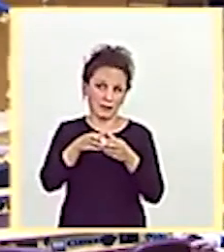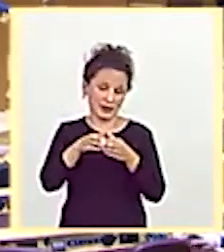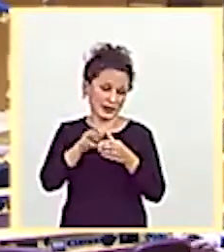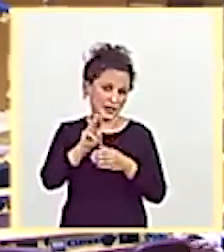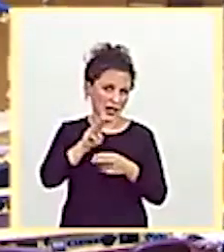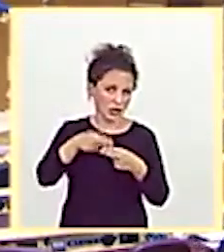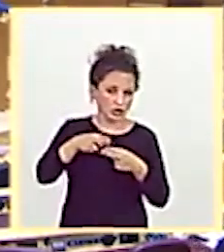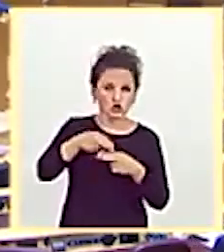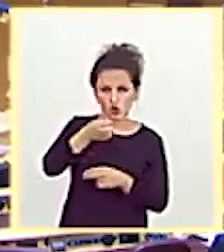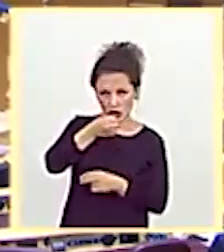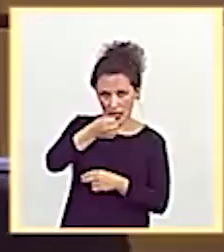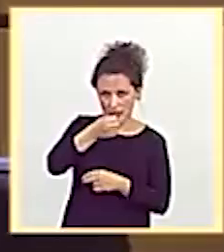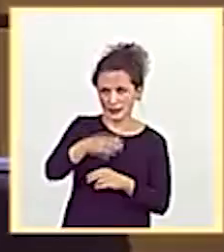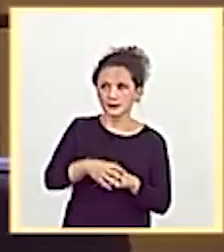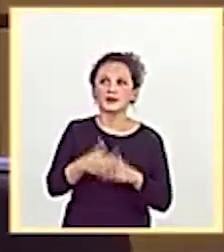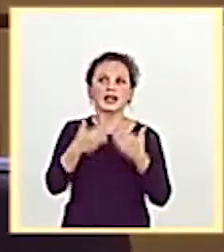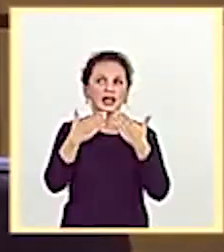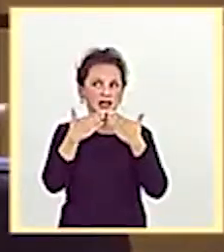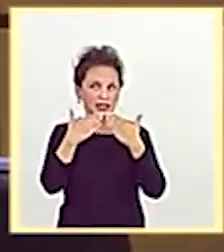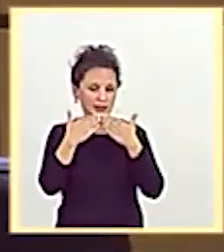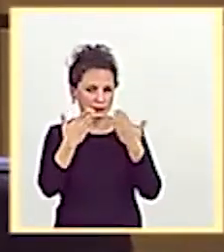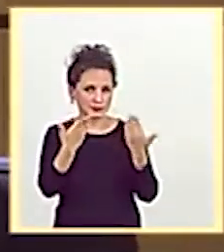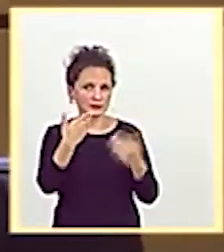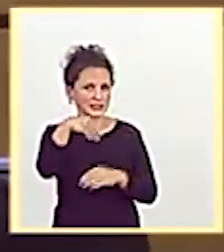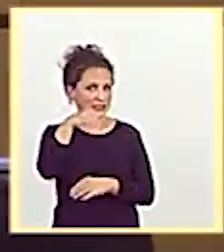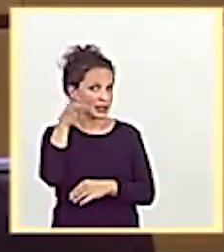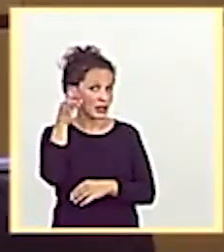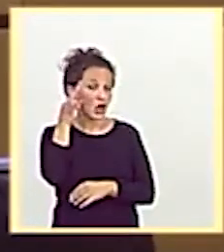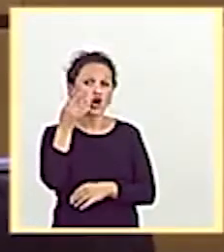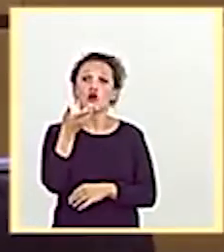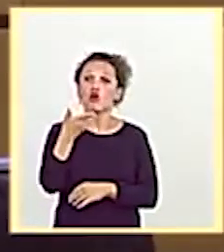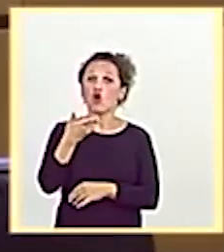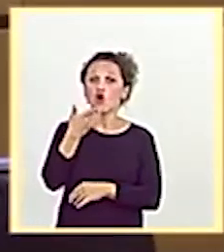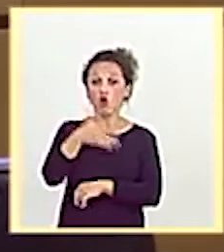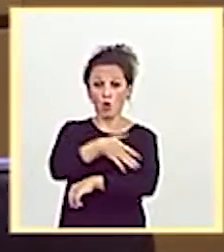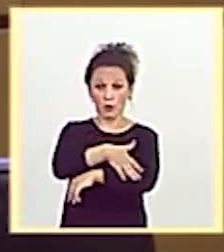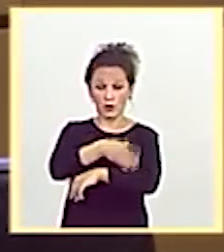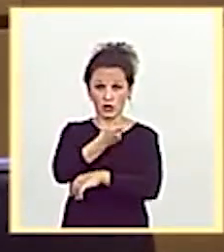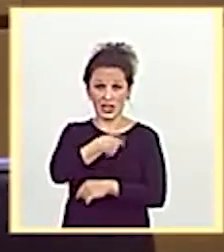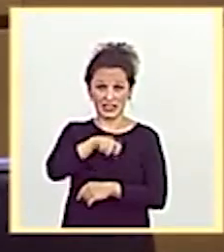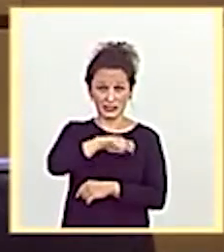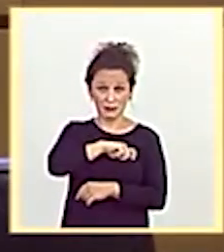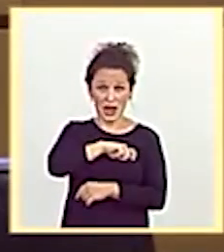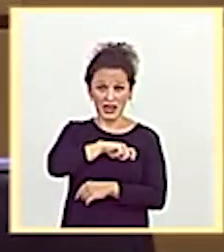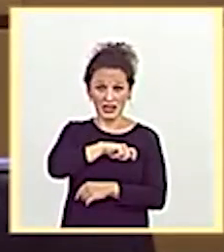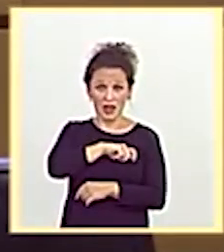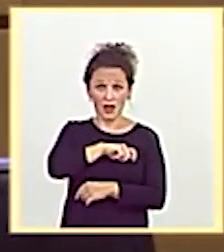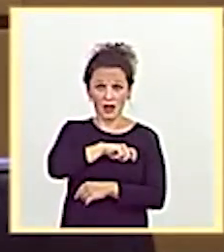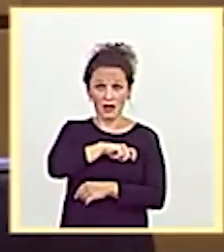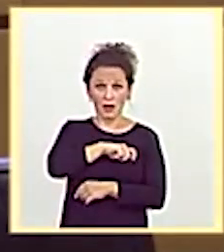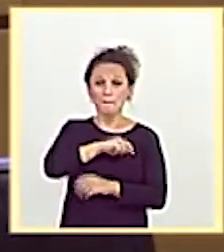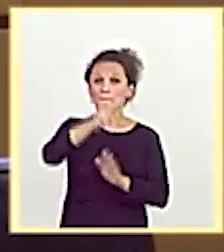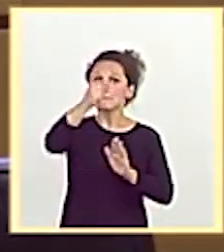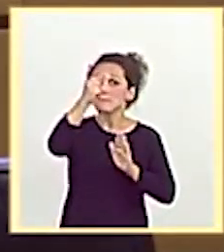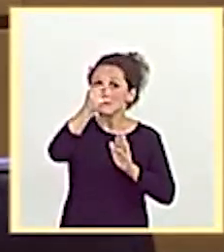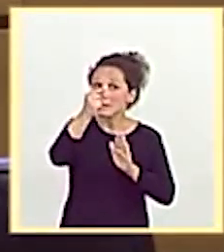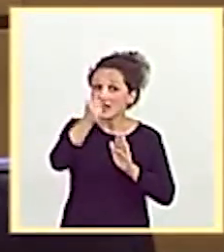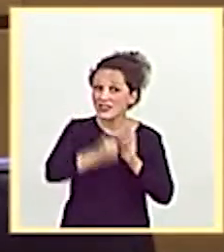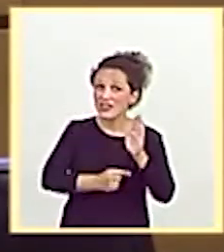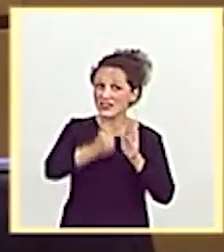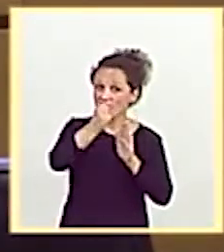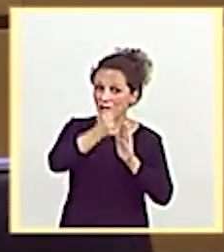Gracias, presidenta. Señora ministra, el Gobierno de España está impulsando un amplio conjunto de medidas para